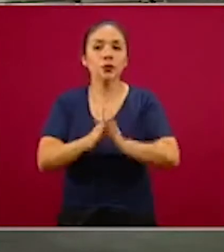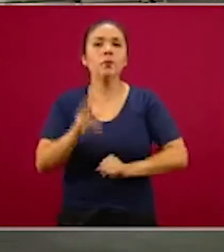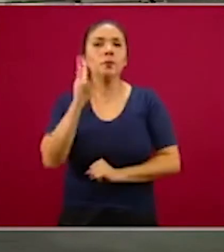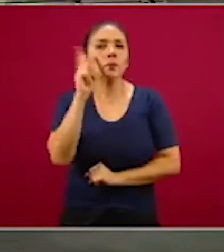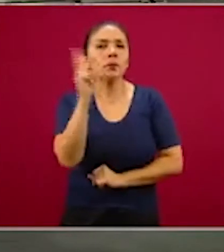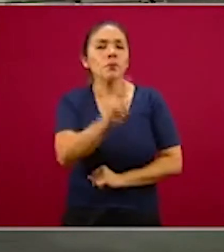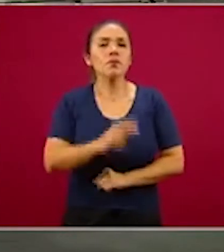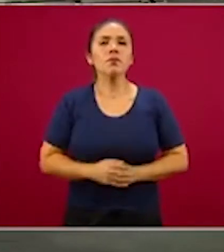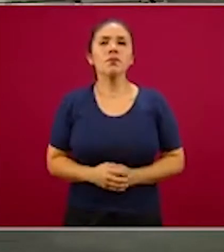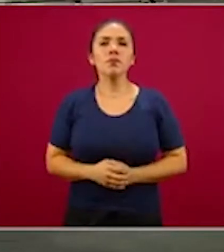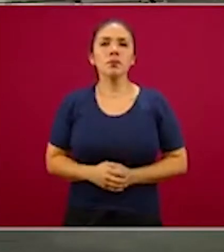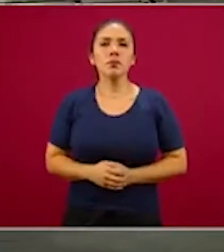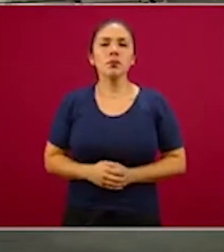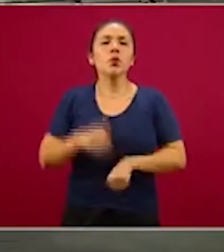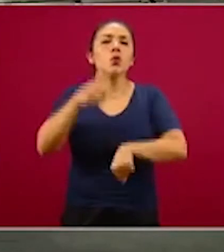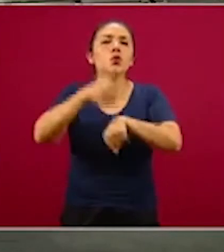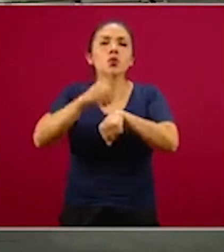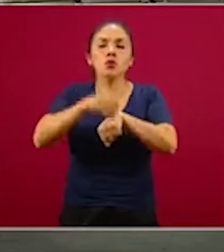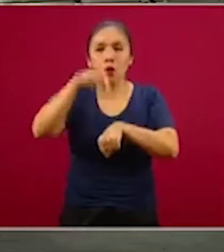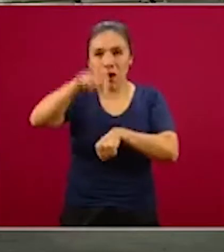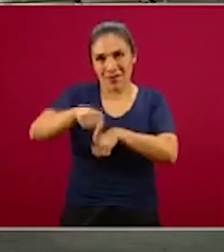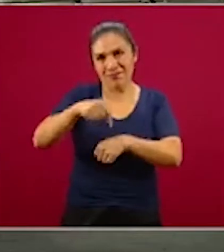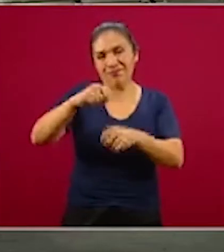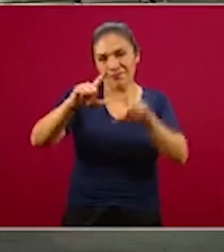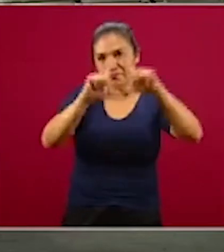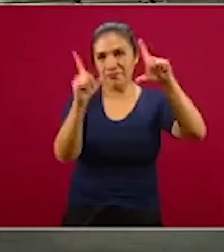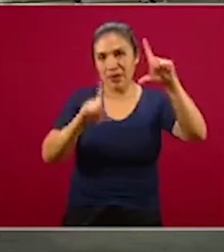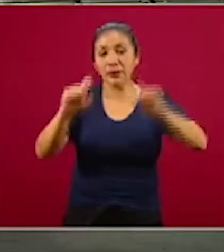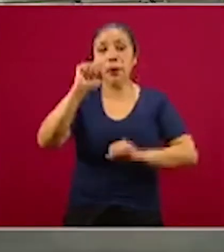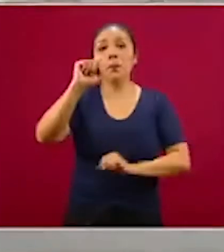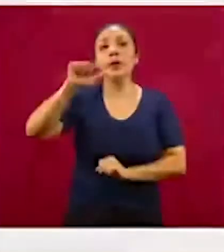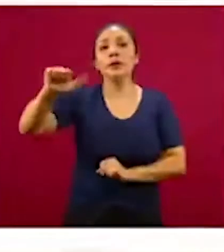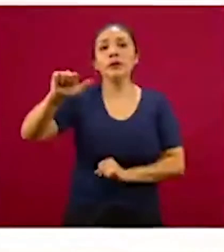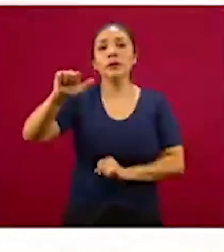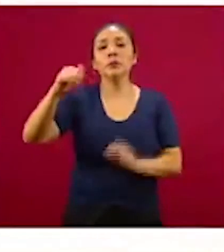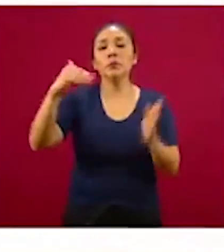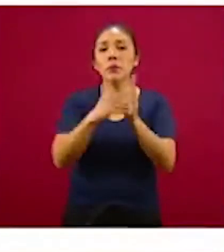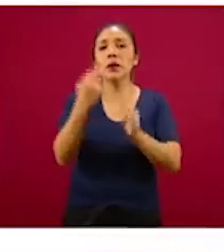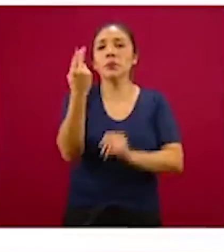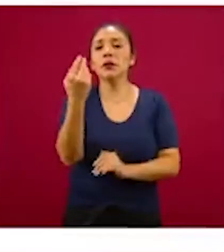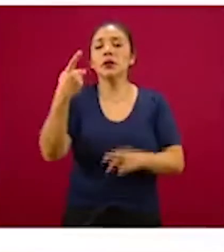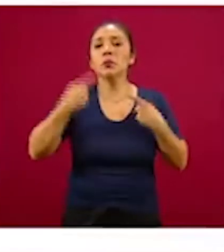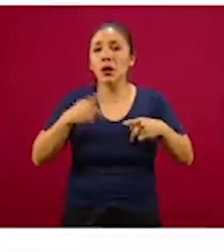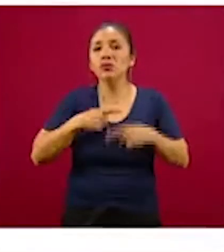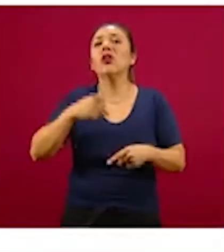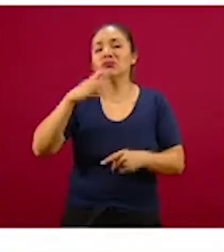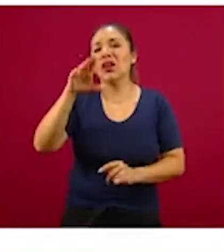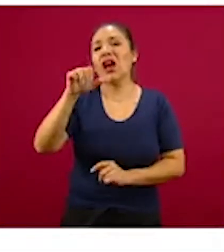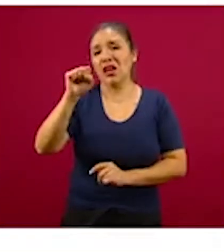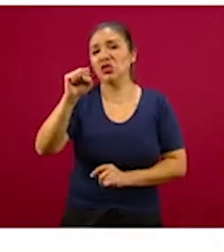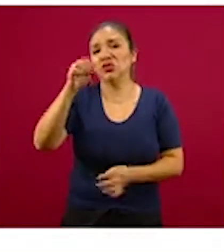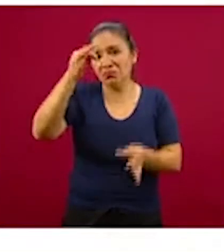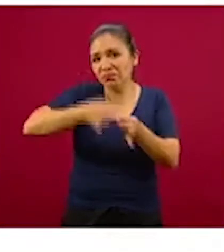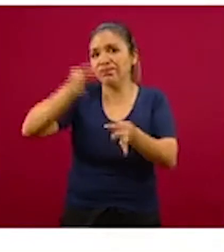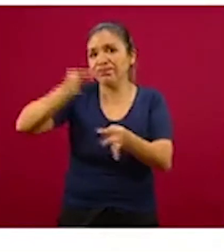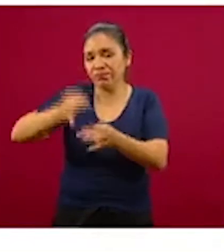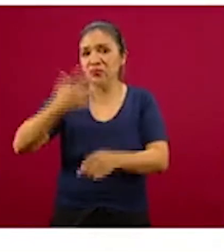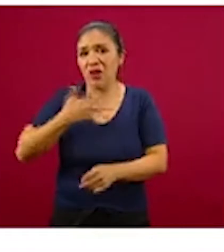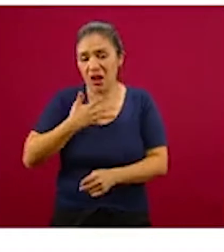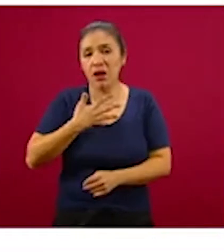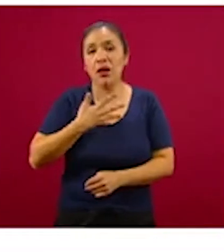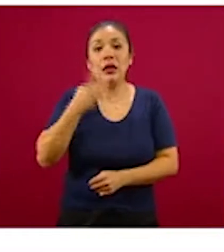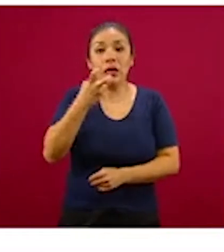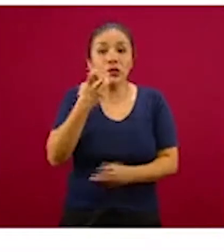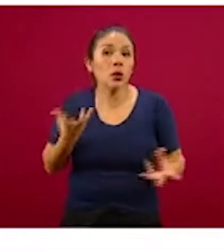Salomía Segarra, quien dijo que se han registrado 2.507 defunciones. 26.025 casos confirmados,